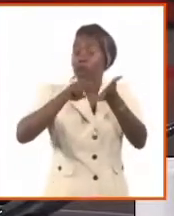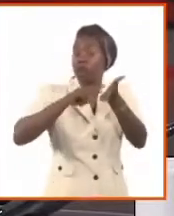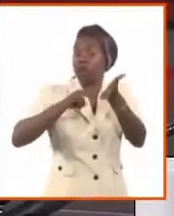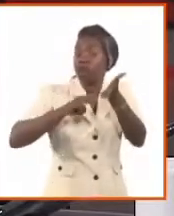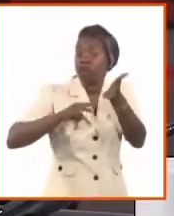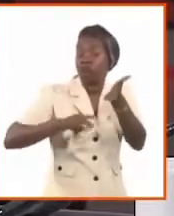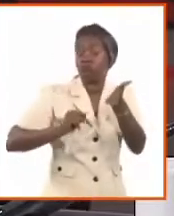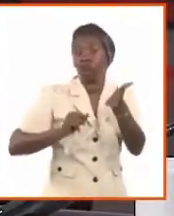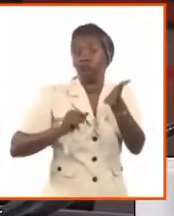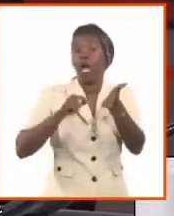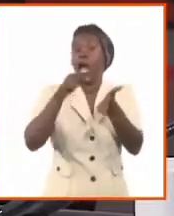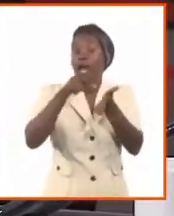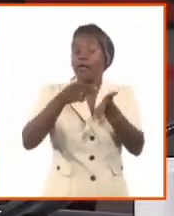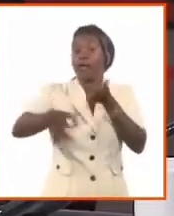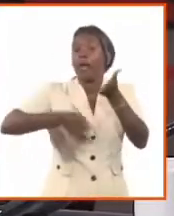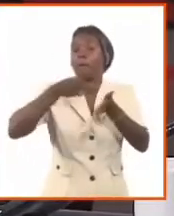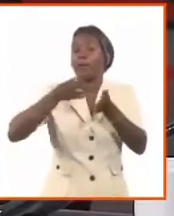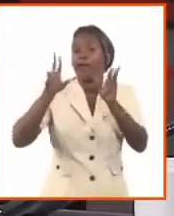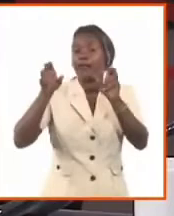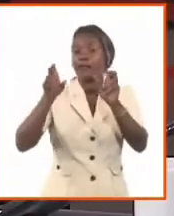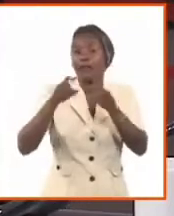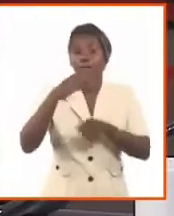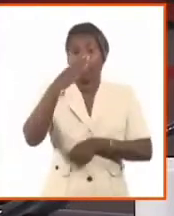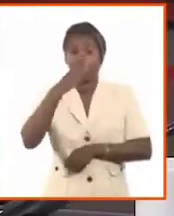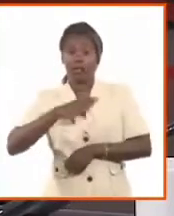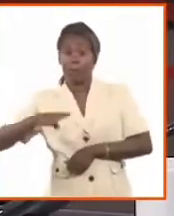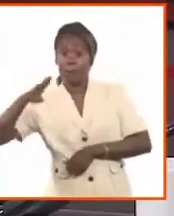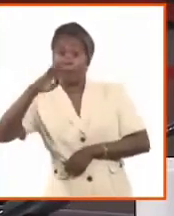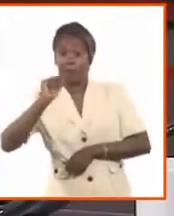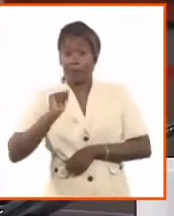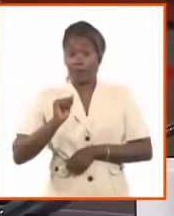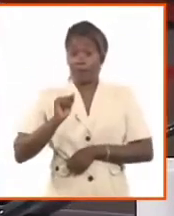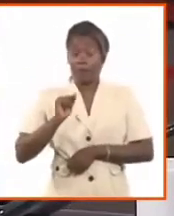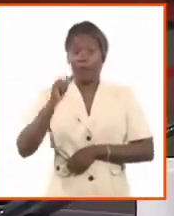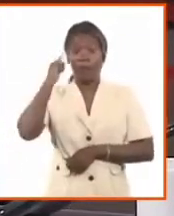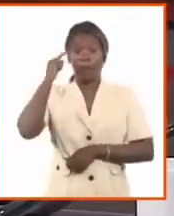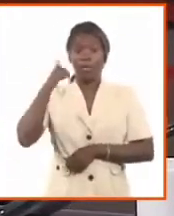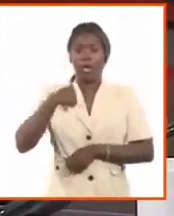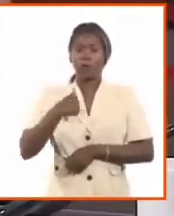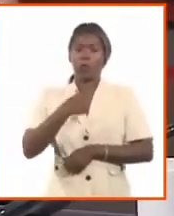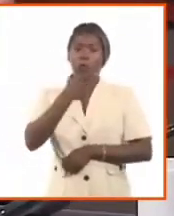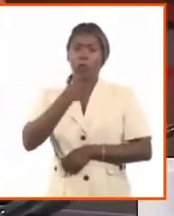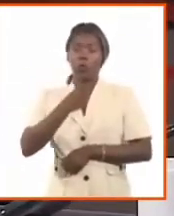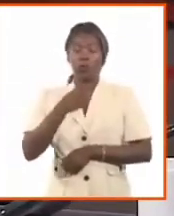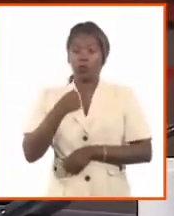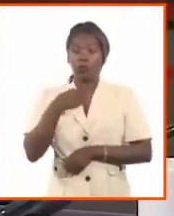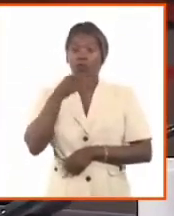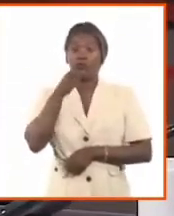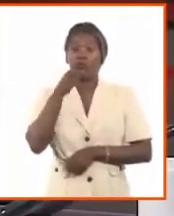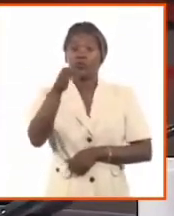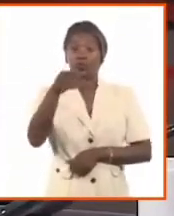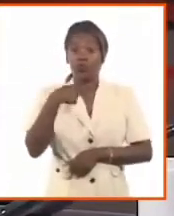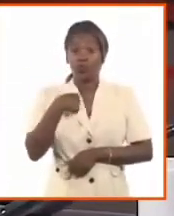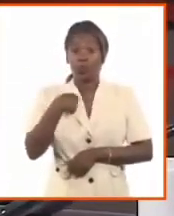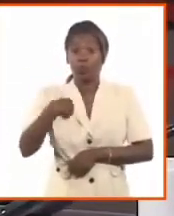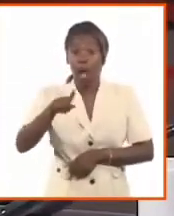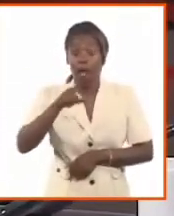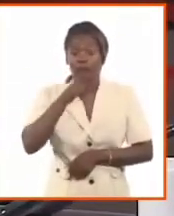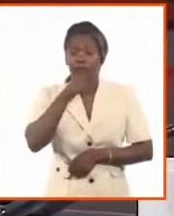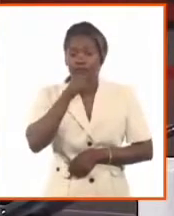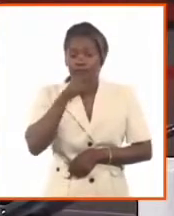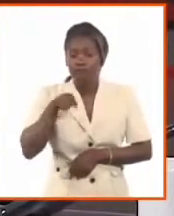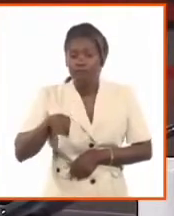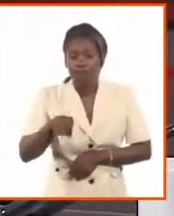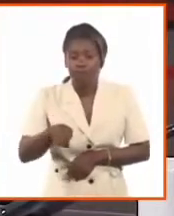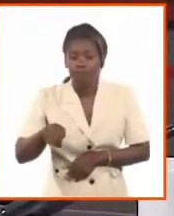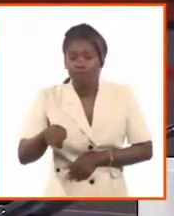ancianos, porque somos personas de ciertas edades, pero avanzamos la vida, o sea, el tiempo avanza y por lo tanto la vida va avanzando y